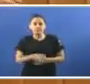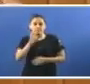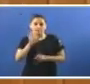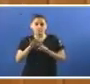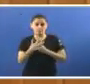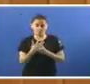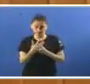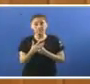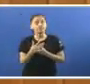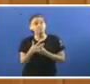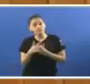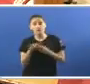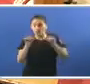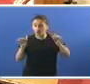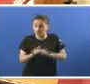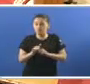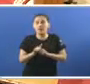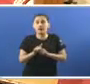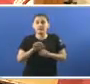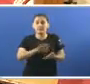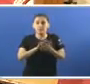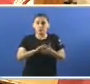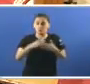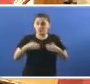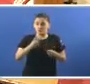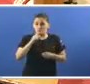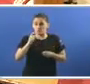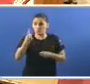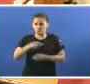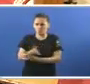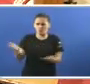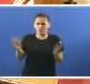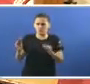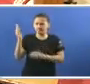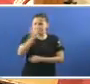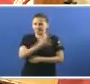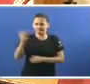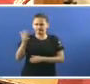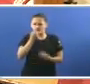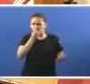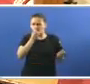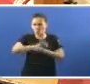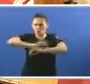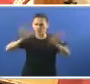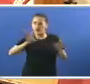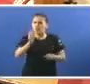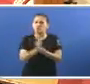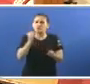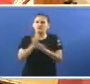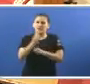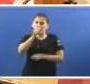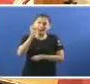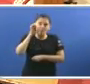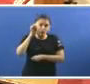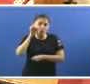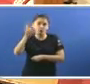que dan a medida de como están os servizos sanitarios E de que non nos podemos fiar Dos datos que vostedes dan aquí, evidentemente Porque os traballadores e as traballadoras E a xente